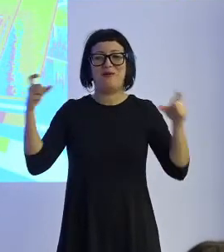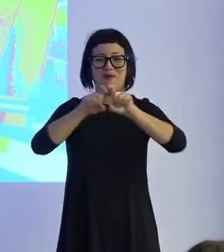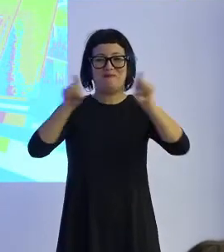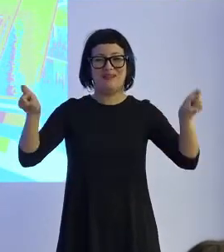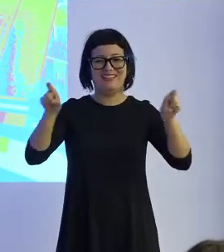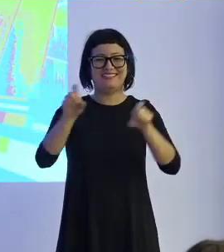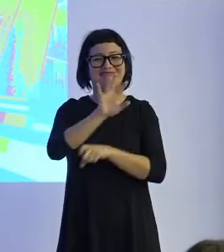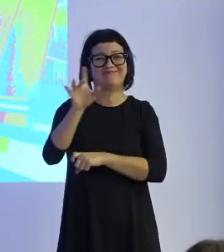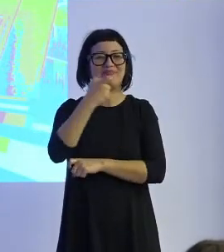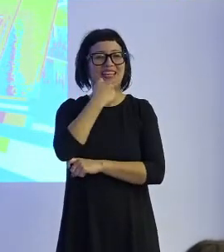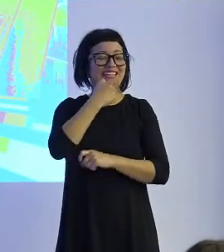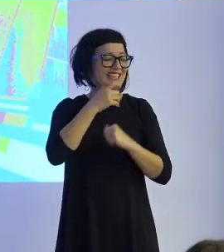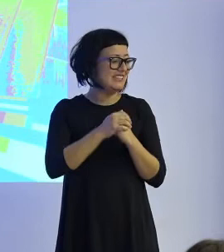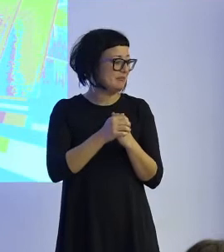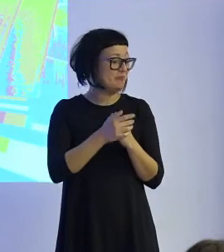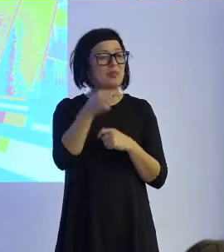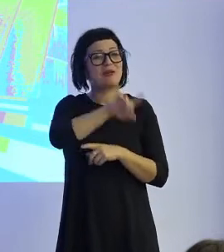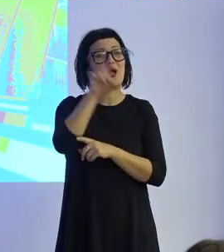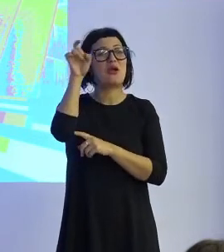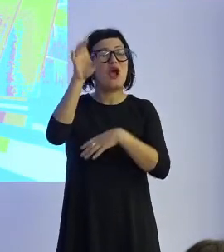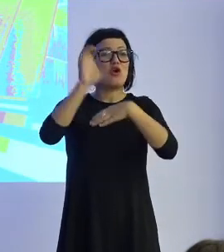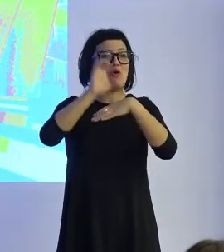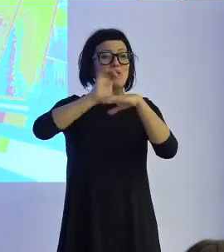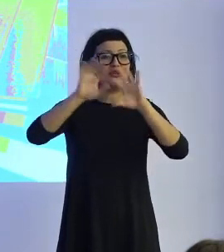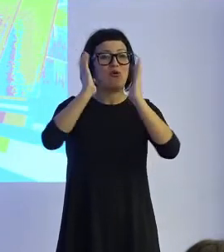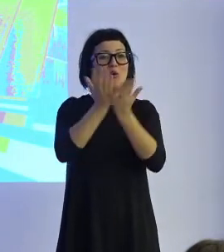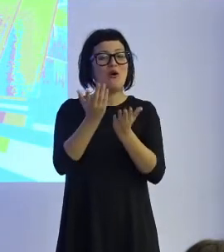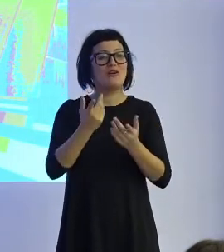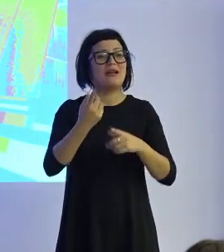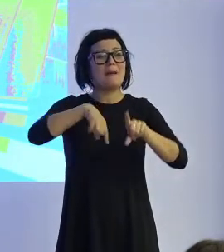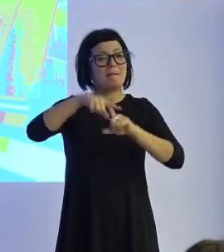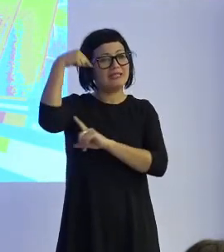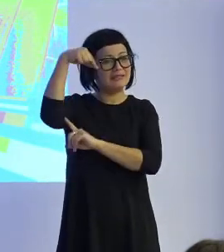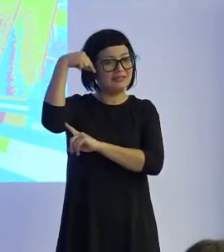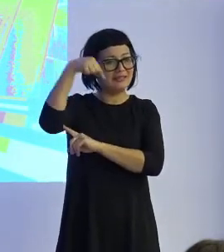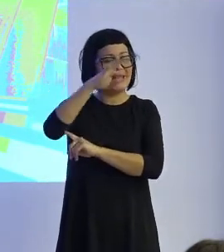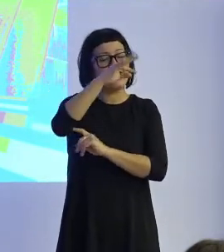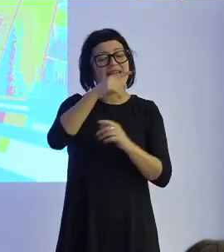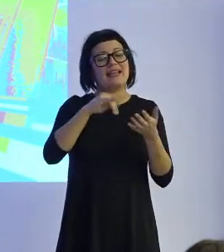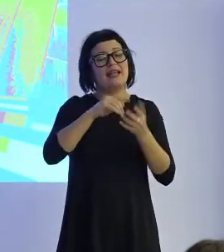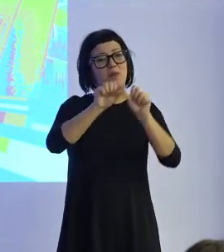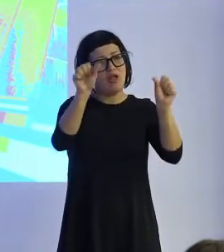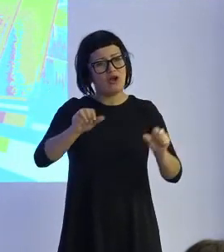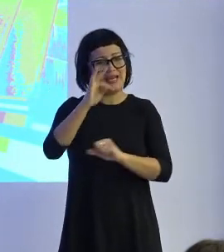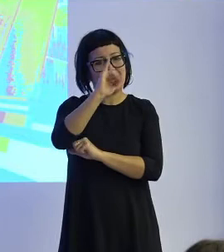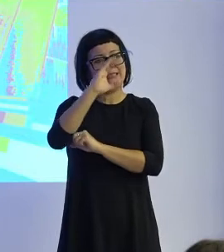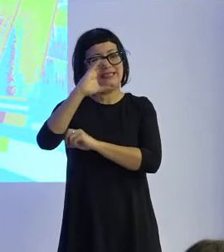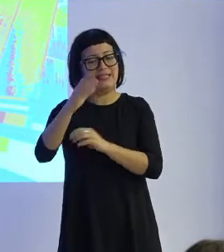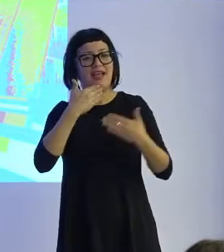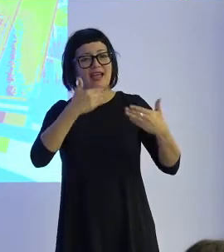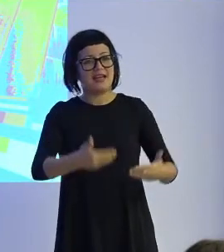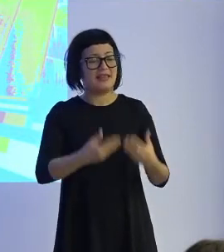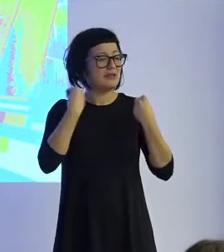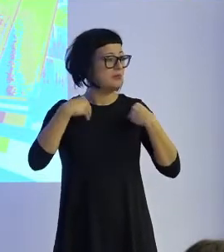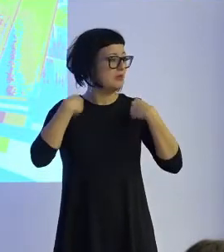Entrance y docente en Computer World University y en el Máster de Abogacía TIC de la Universidad de Salamanca y